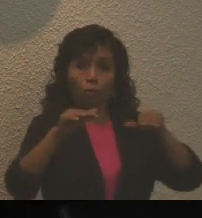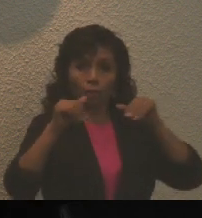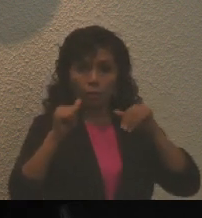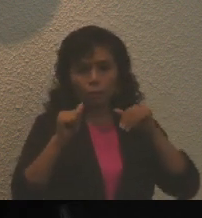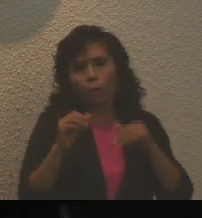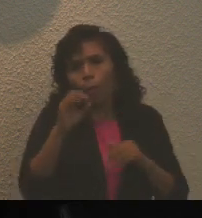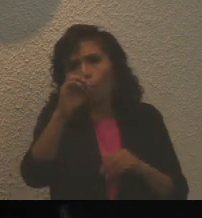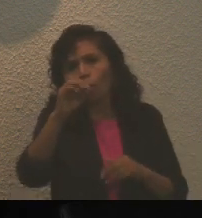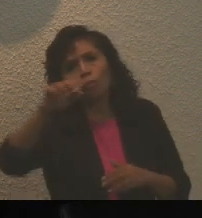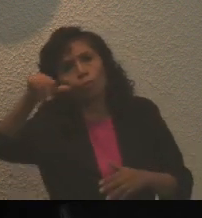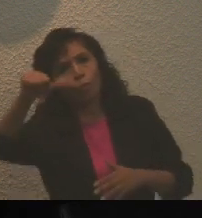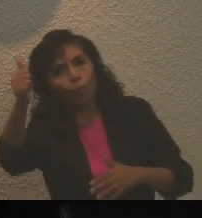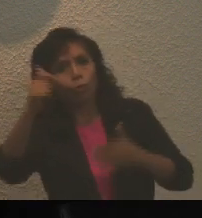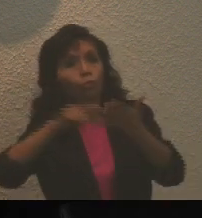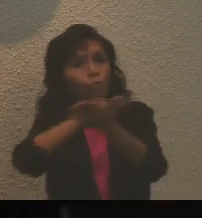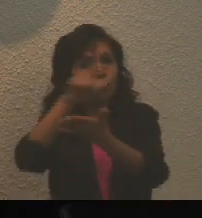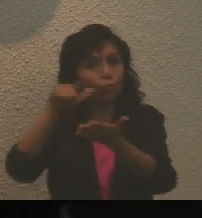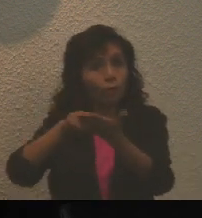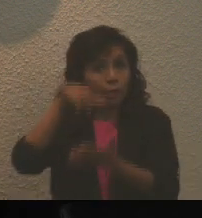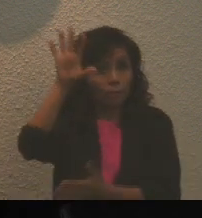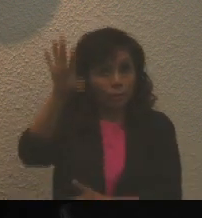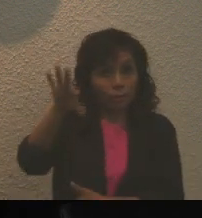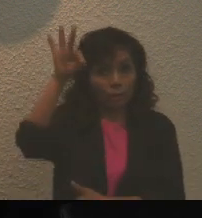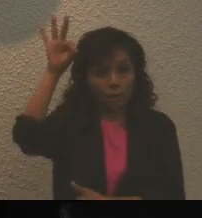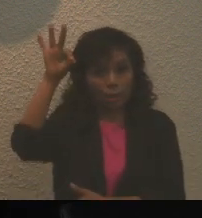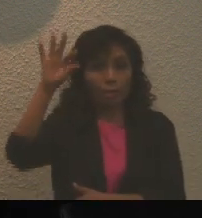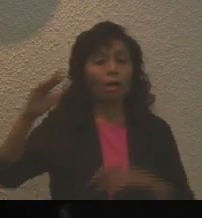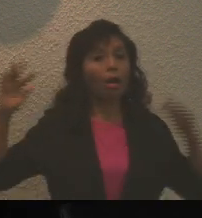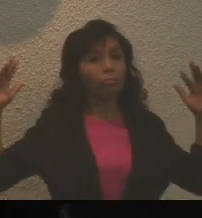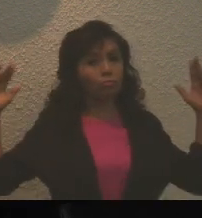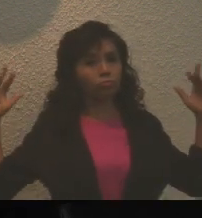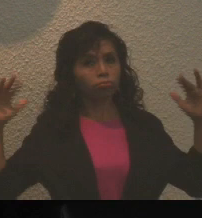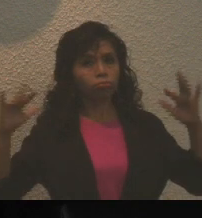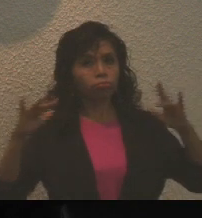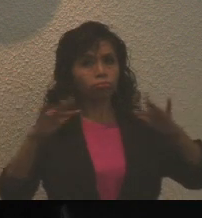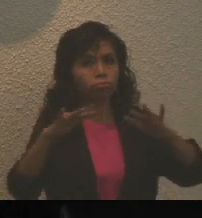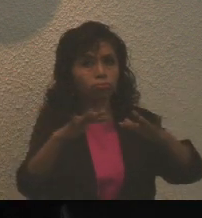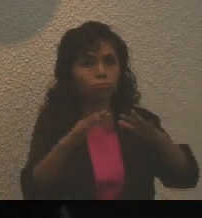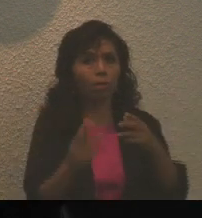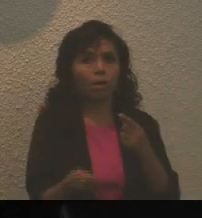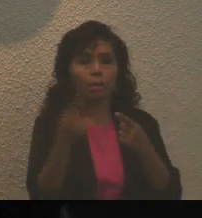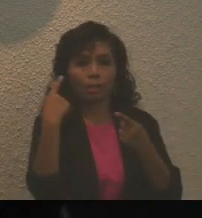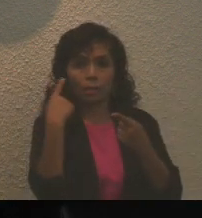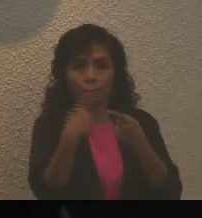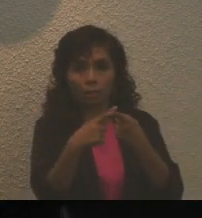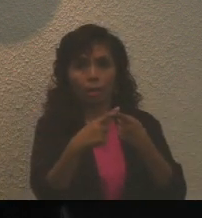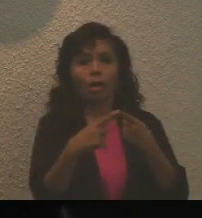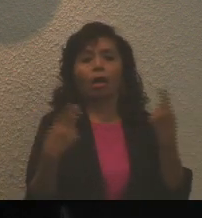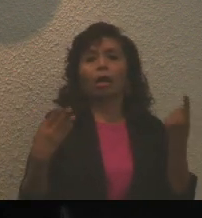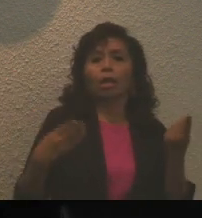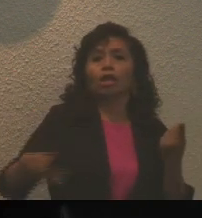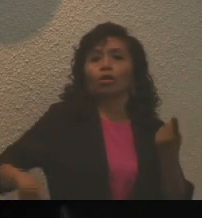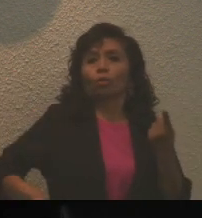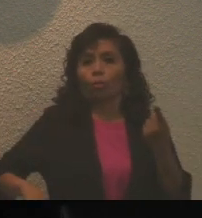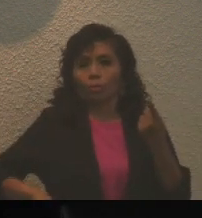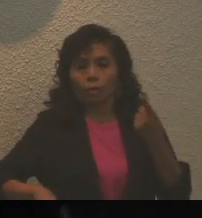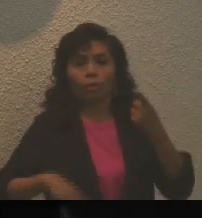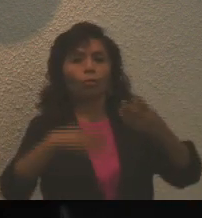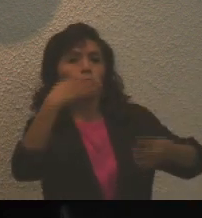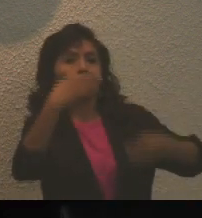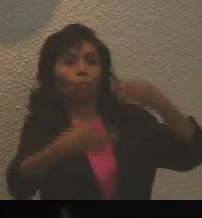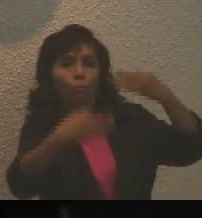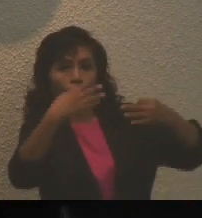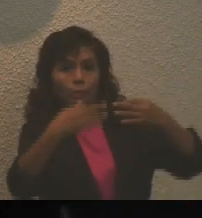al efecto se determine y a la cual asistirán los representantes de los poderes Ejecutivo y Judicial del